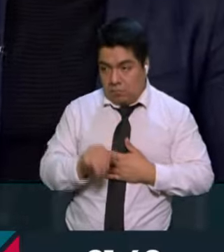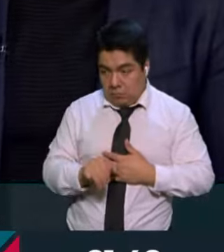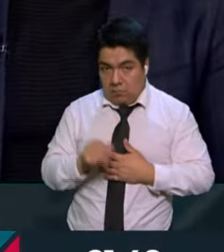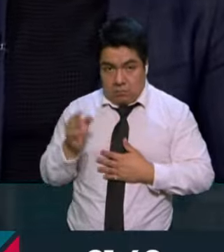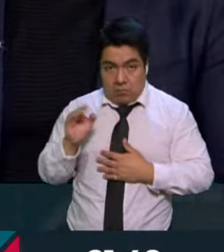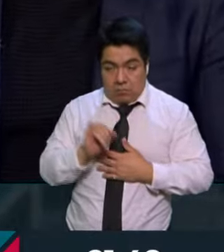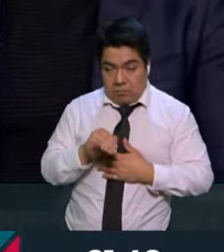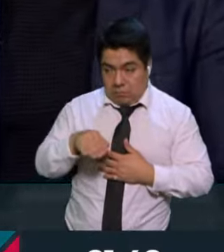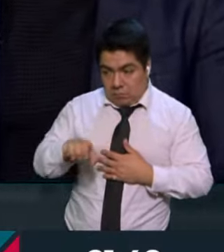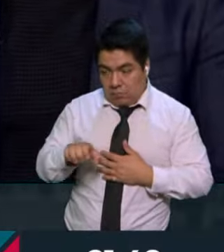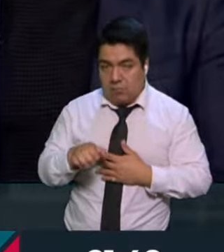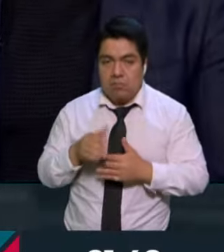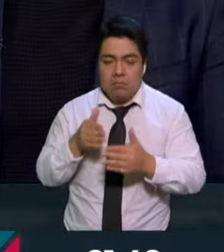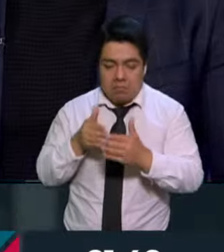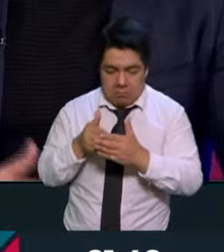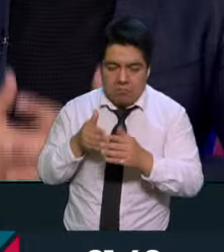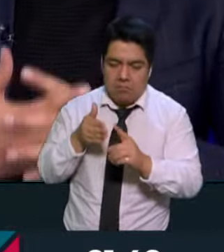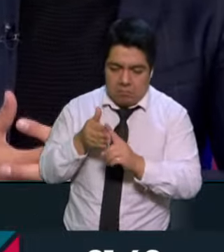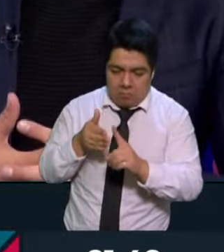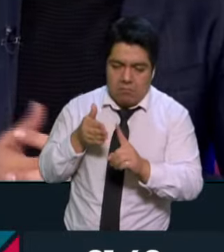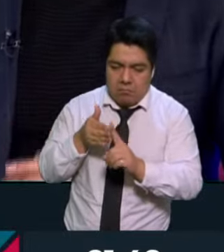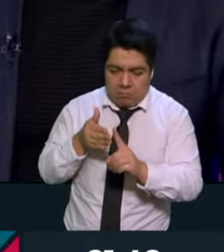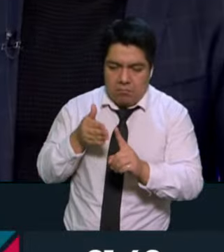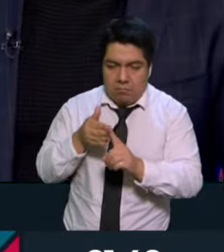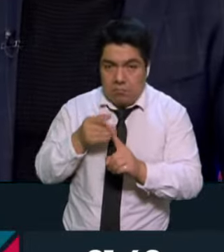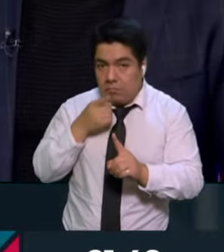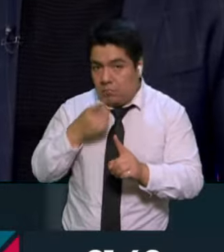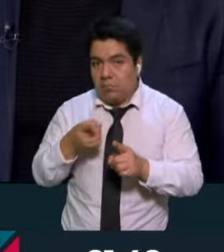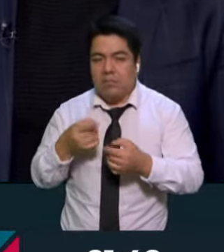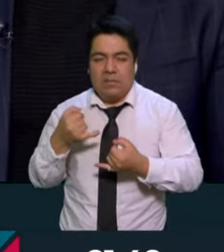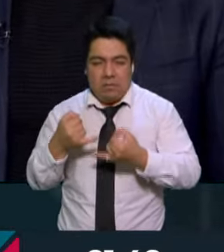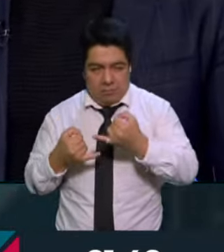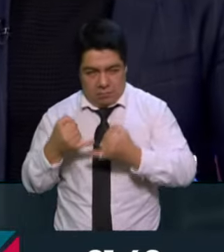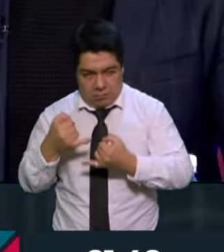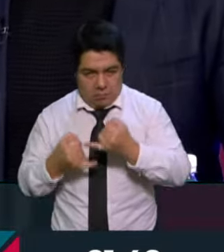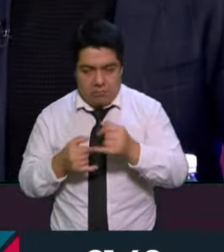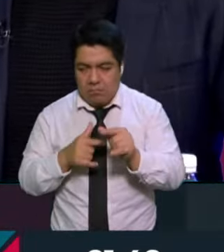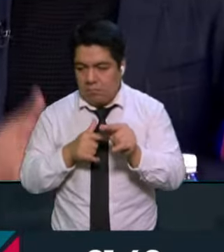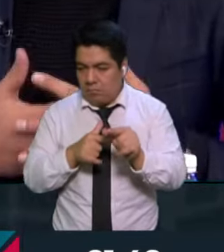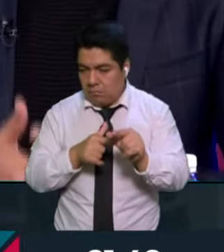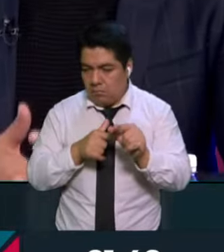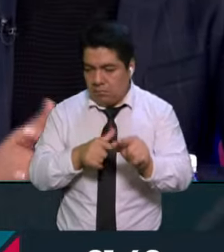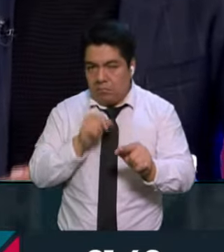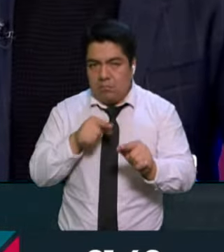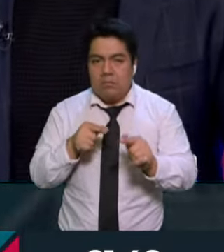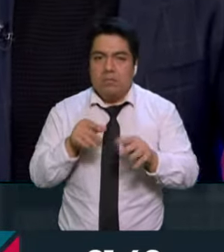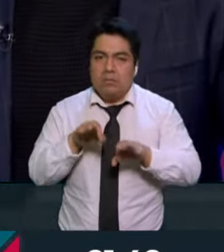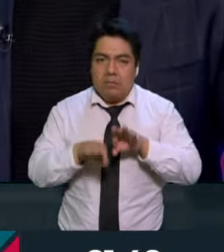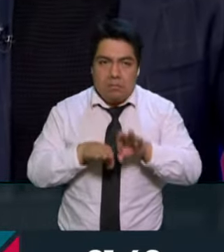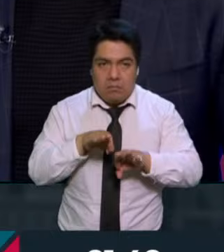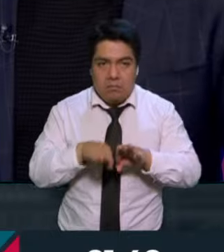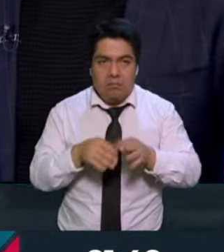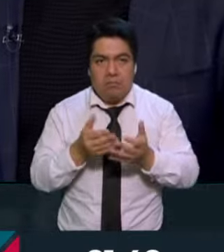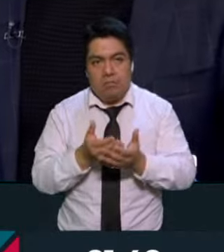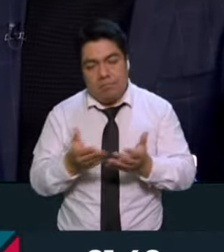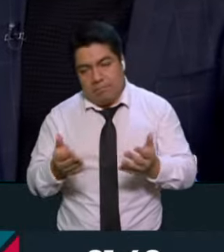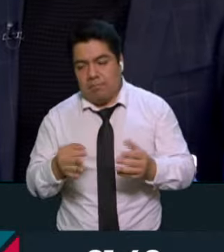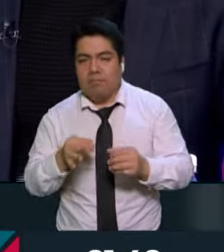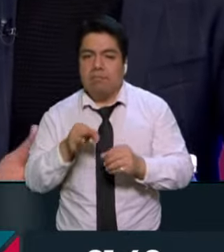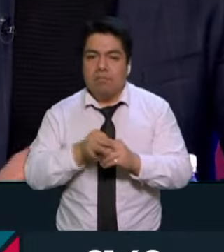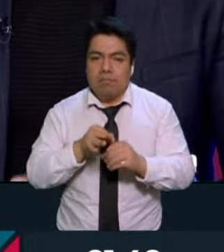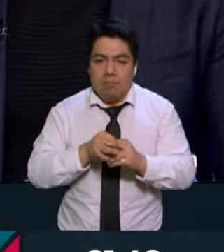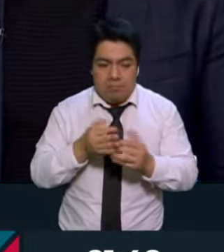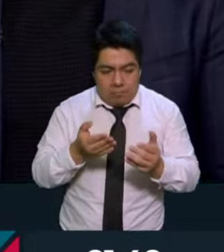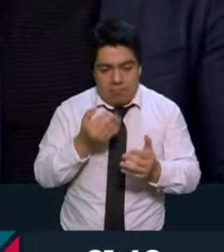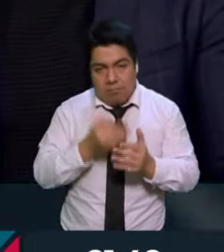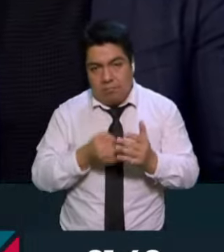entrándole al tema de los juicios para pelear por estas votaciones que